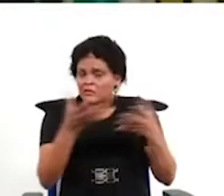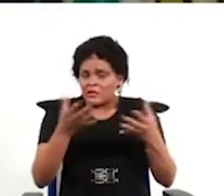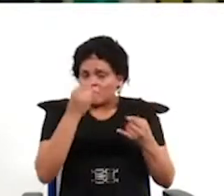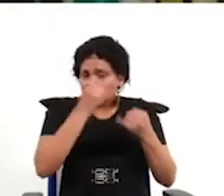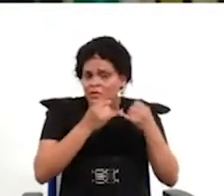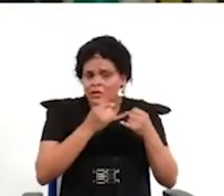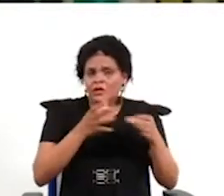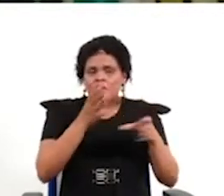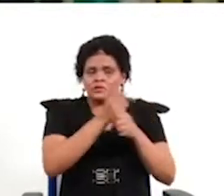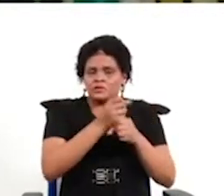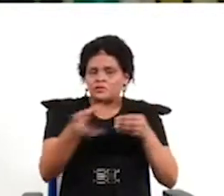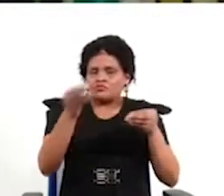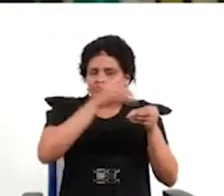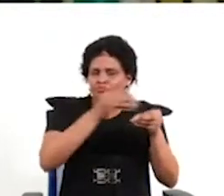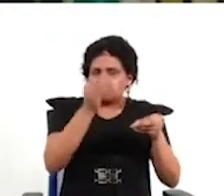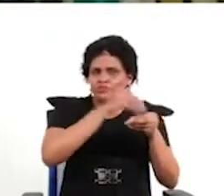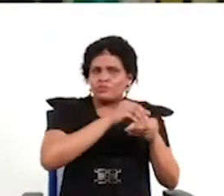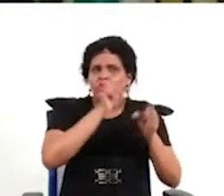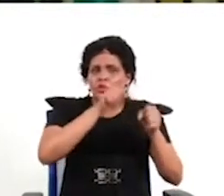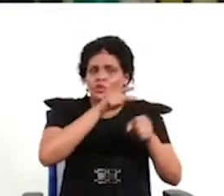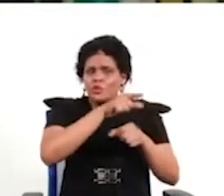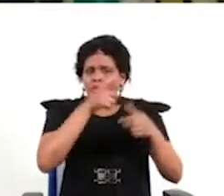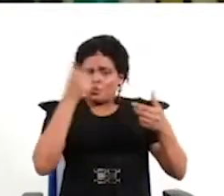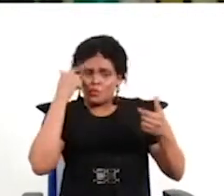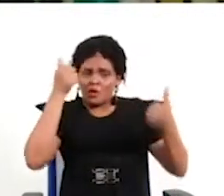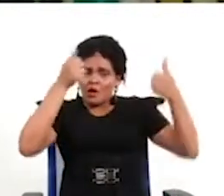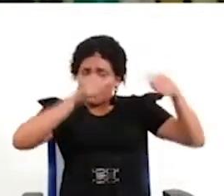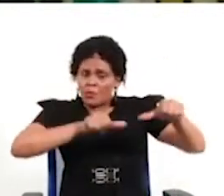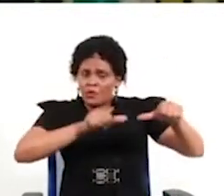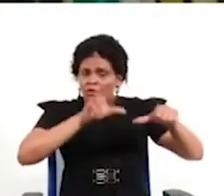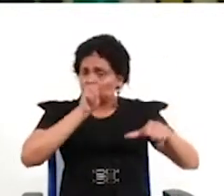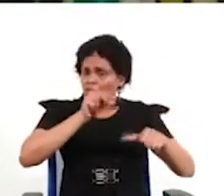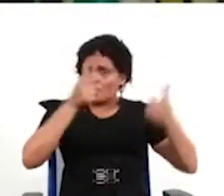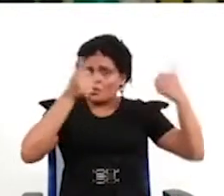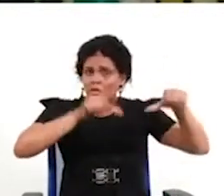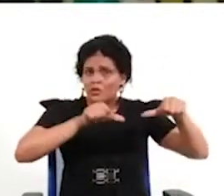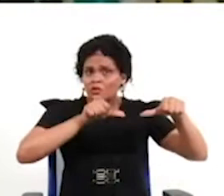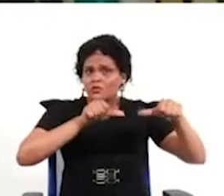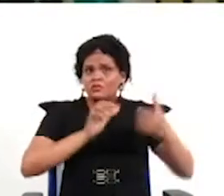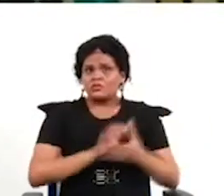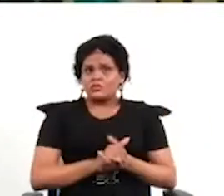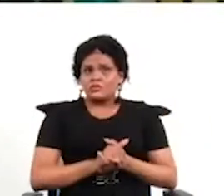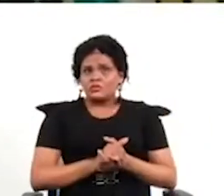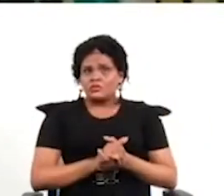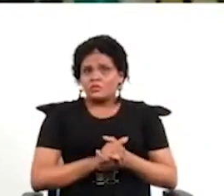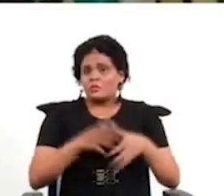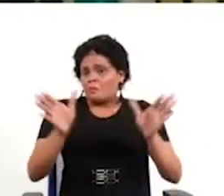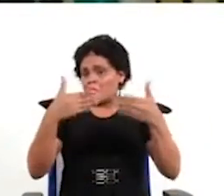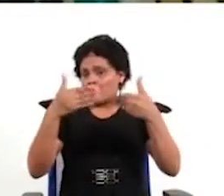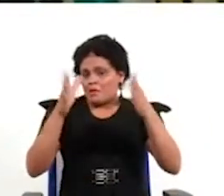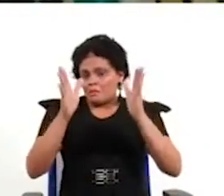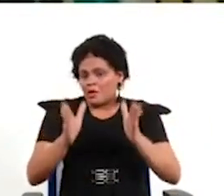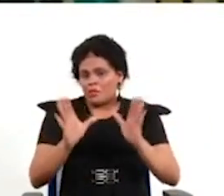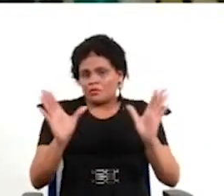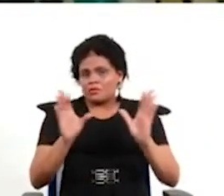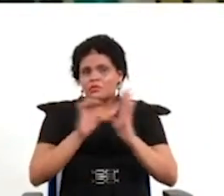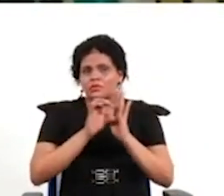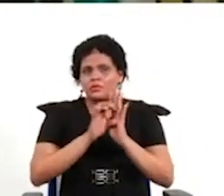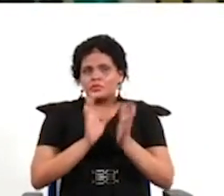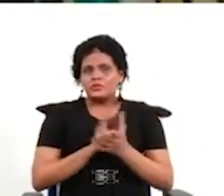el documento este va a ser de obligado tratamiento por el por el parlamento por el legislativo